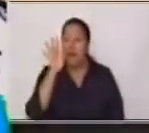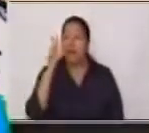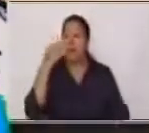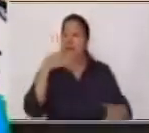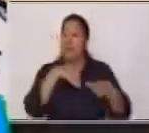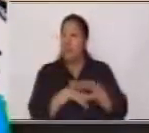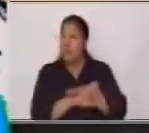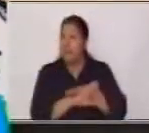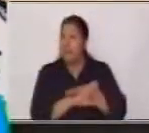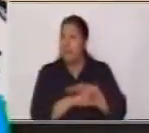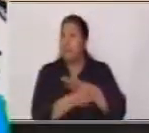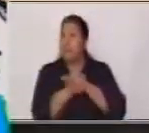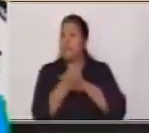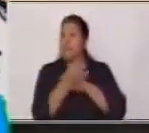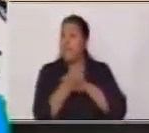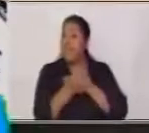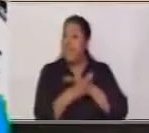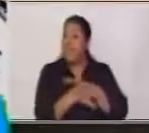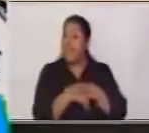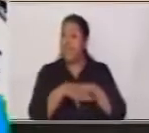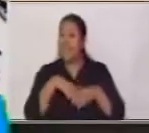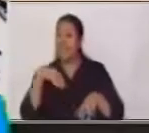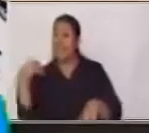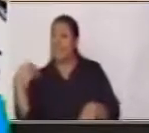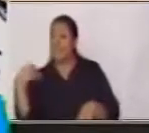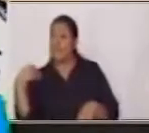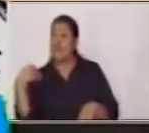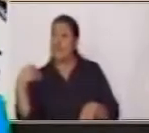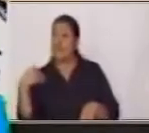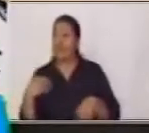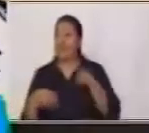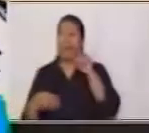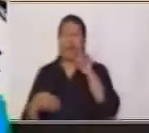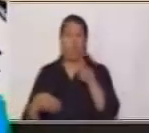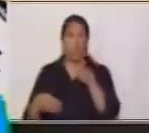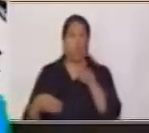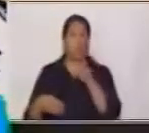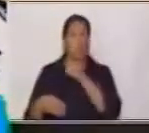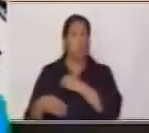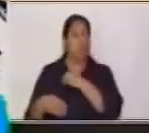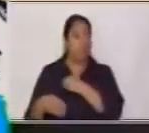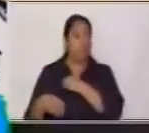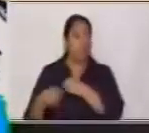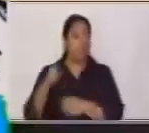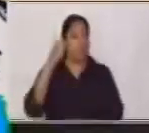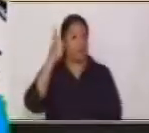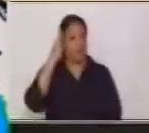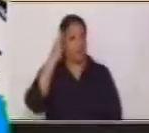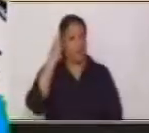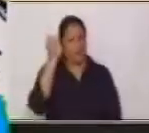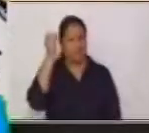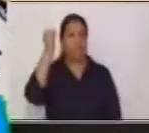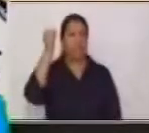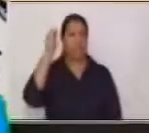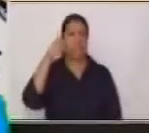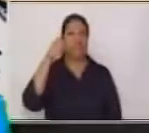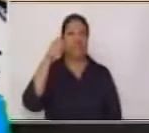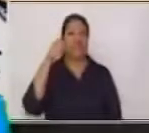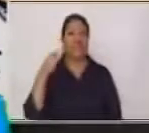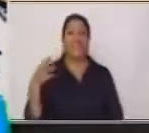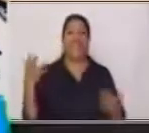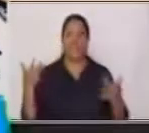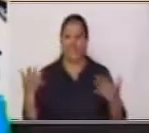Verde Por fuera Si quieres Que lo adivine Espera